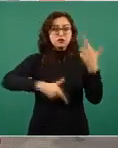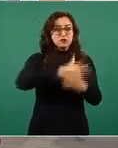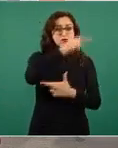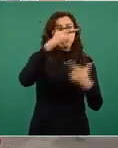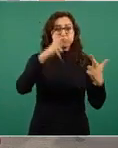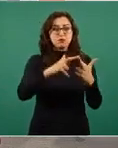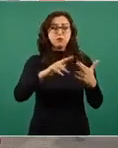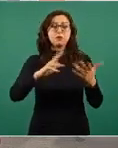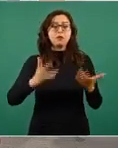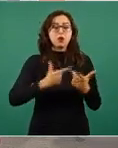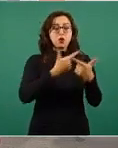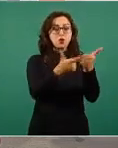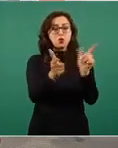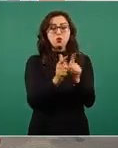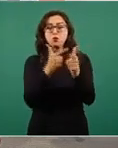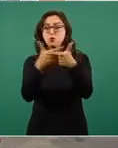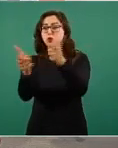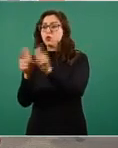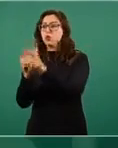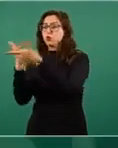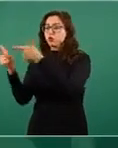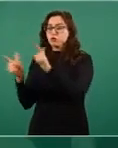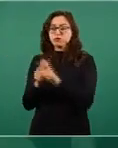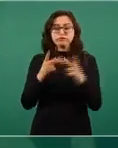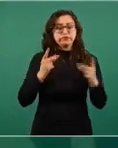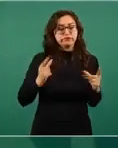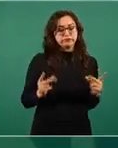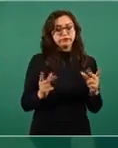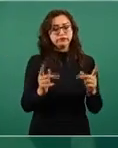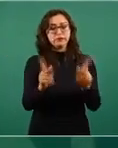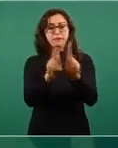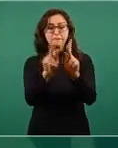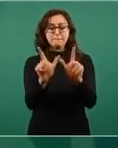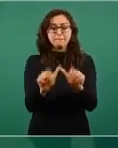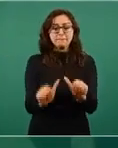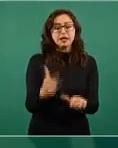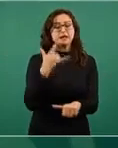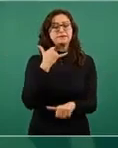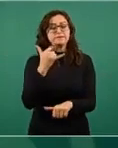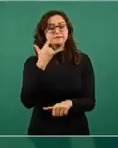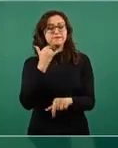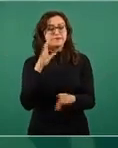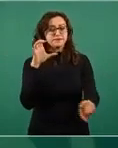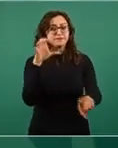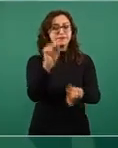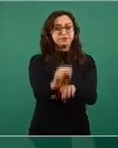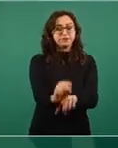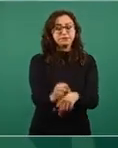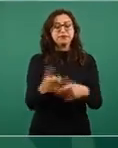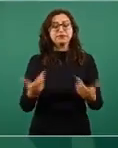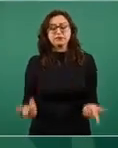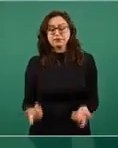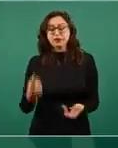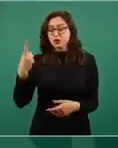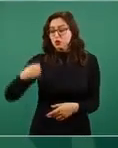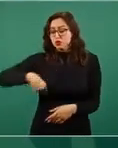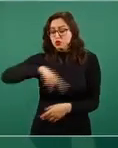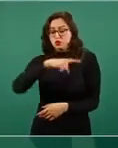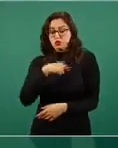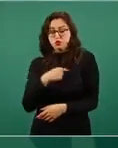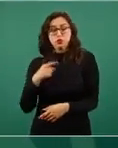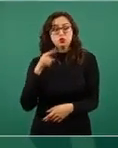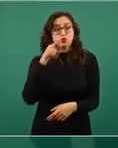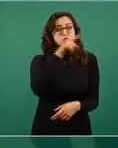estado haciendo de la mano, el GIEB con los gobernadores, la gobernadora a la que